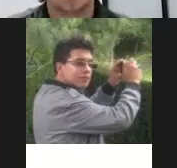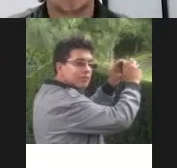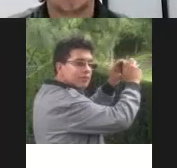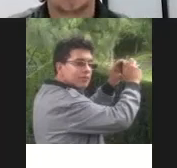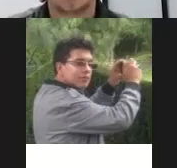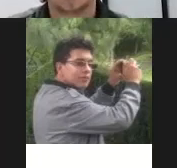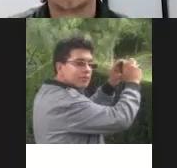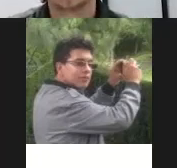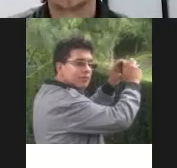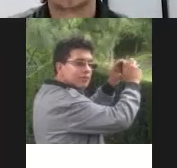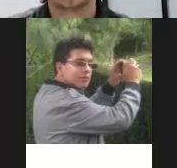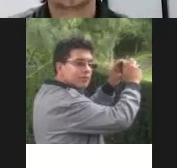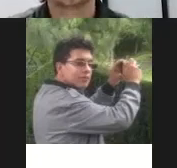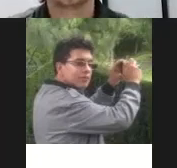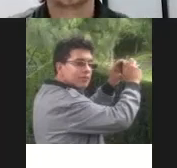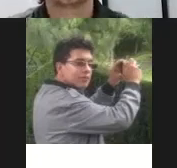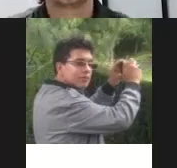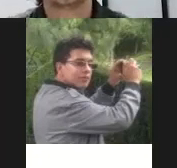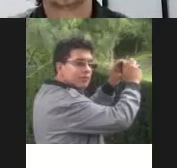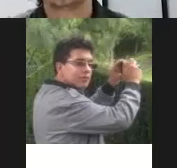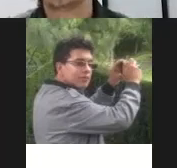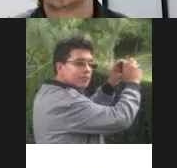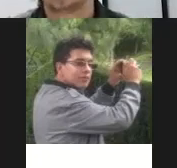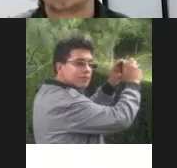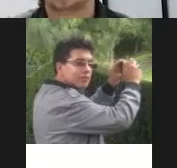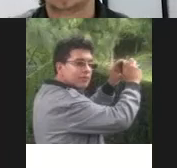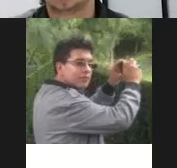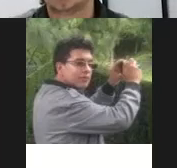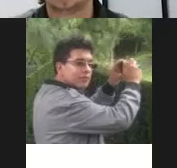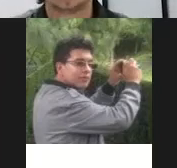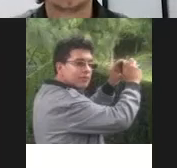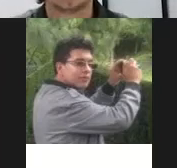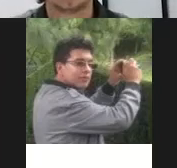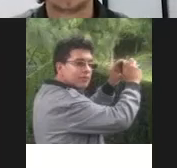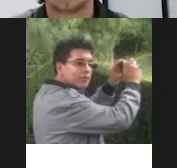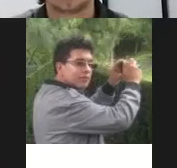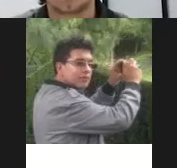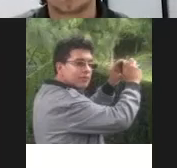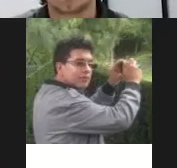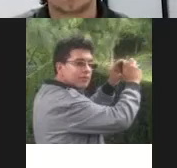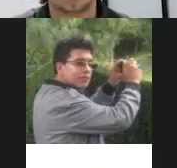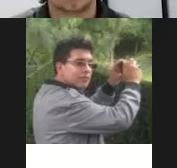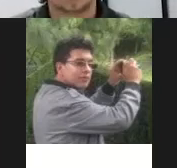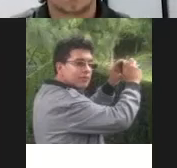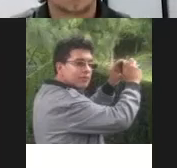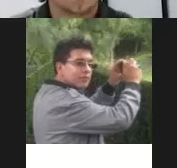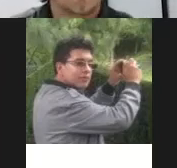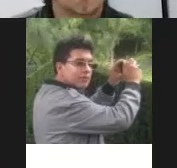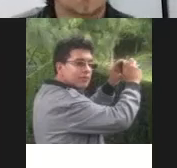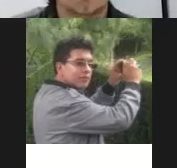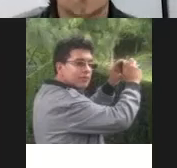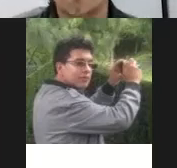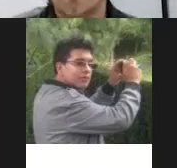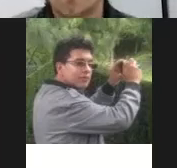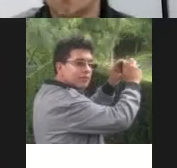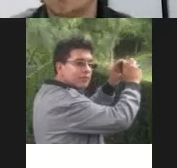esto es una herramienta muy interesante porque bueno nos vamos por el programa de cómo es el día de una persona quizá puede pasar de que nos puede pasar una